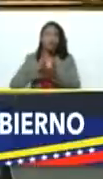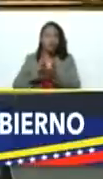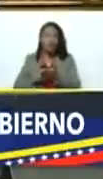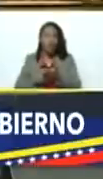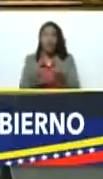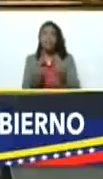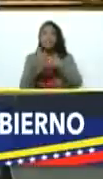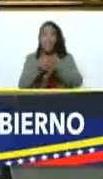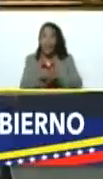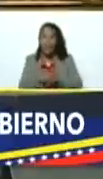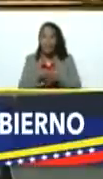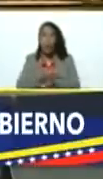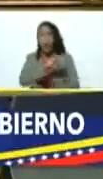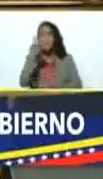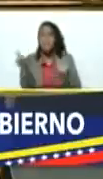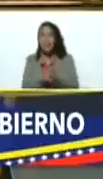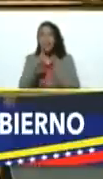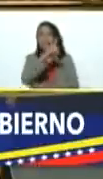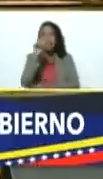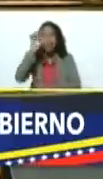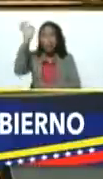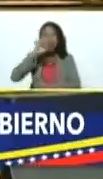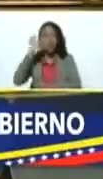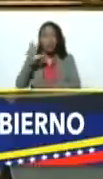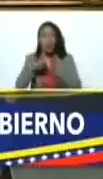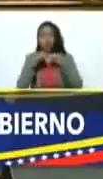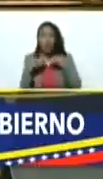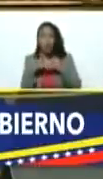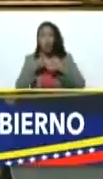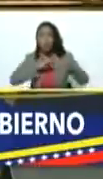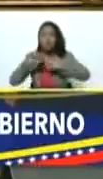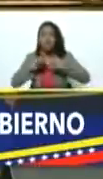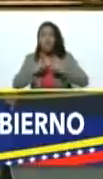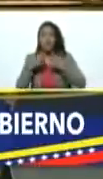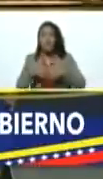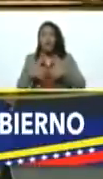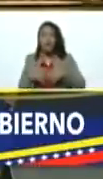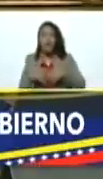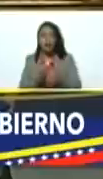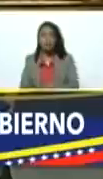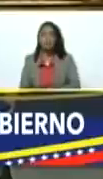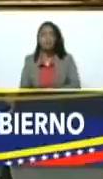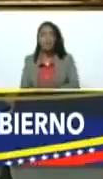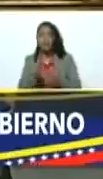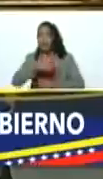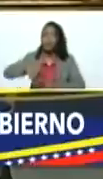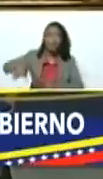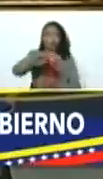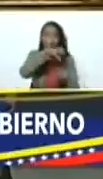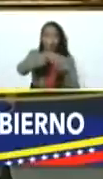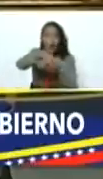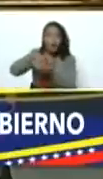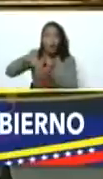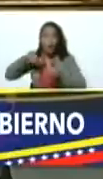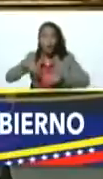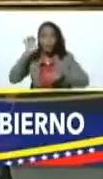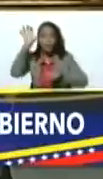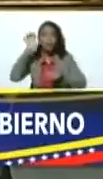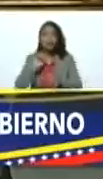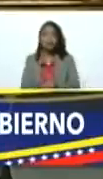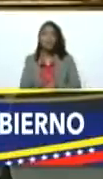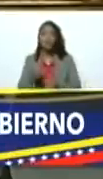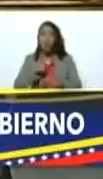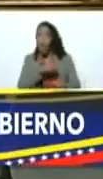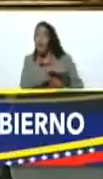integral y del 100% de todo el aparato industrial agroindustrial de todos los estados del país estoy